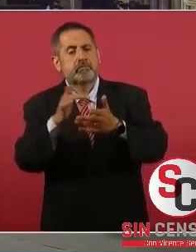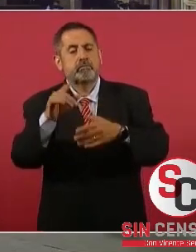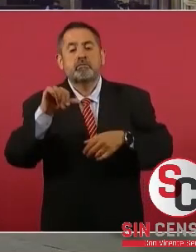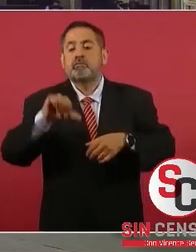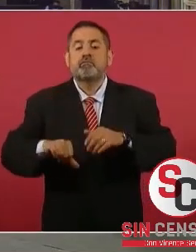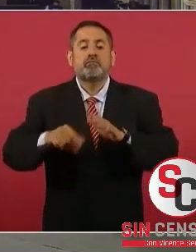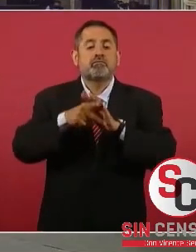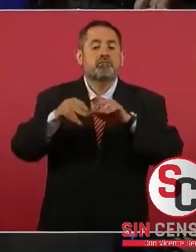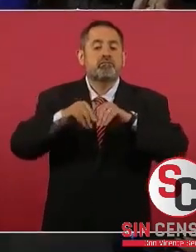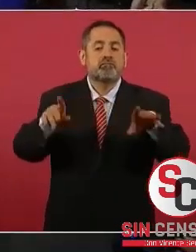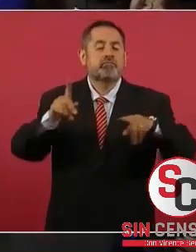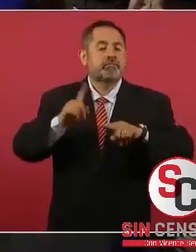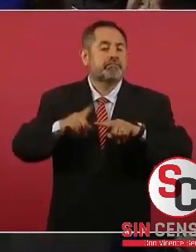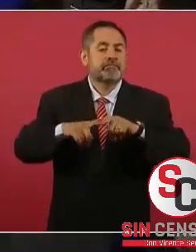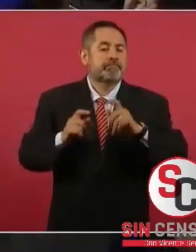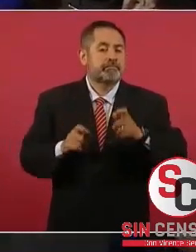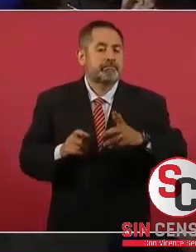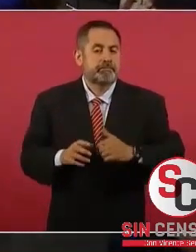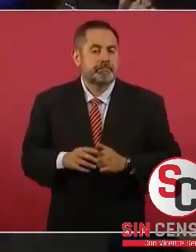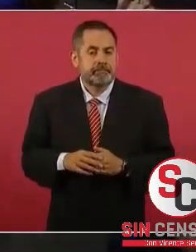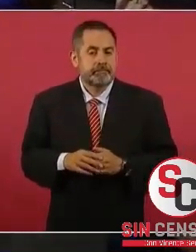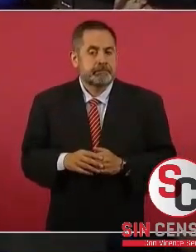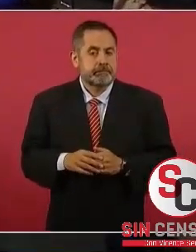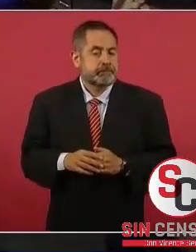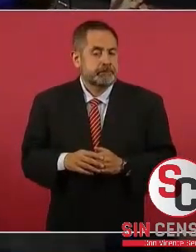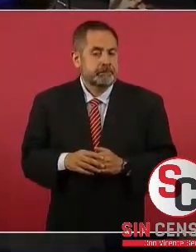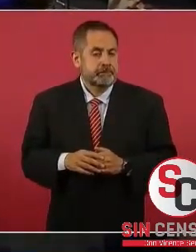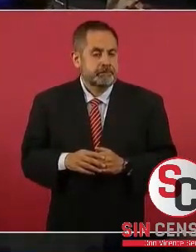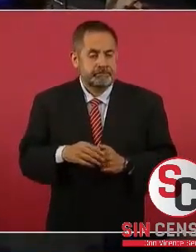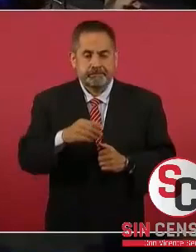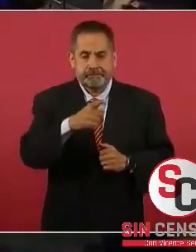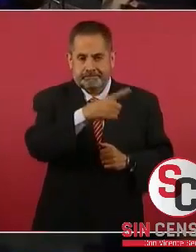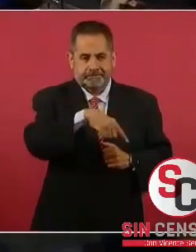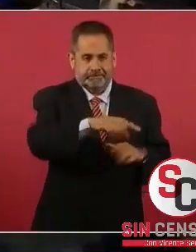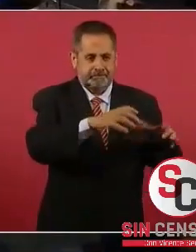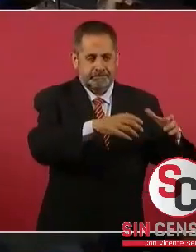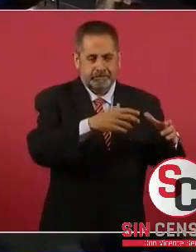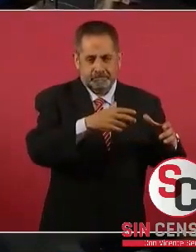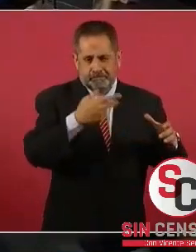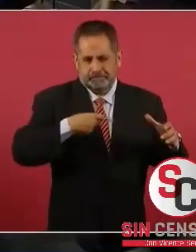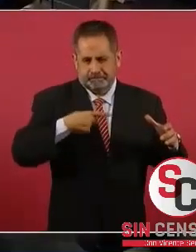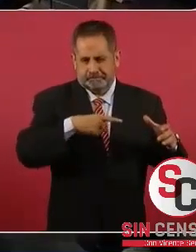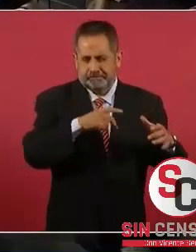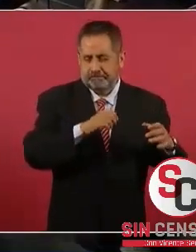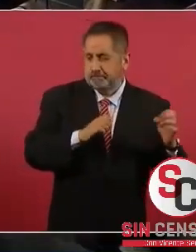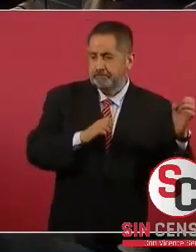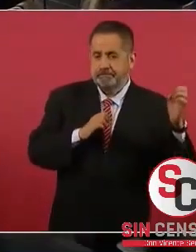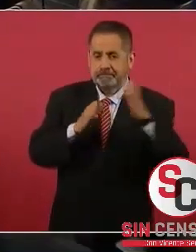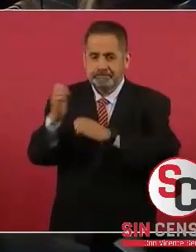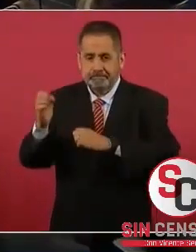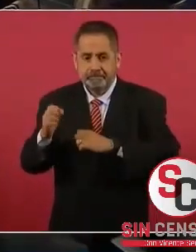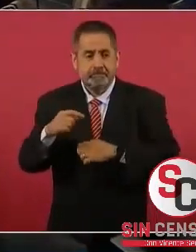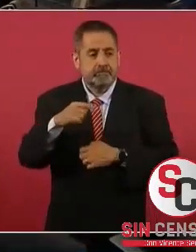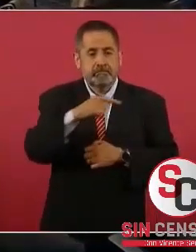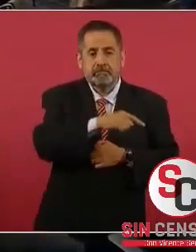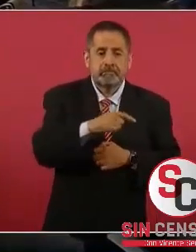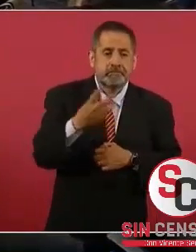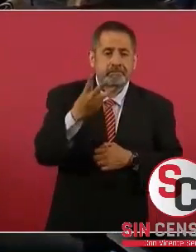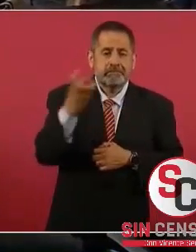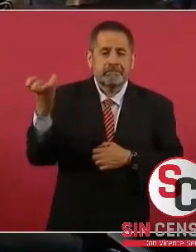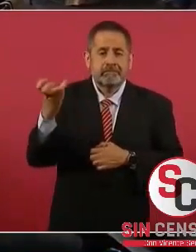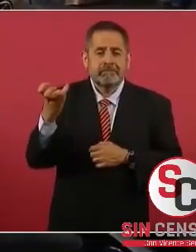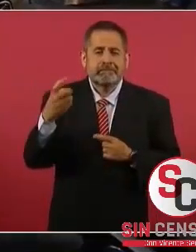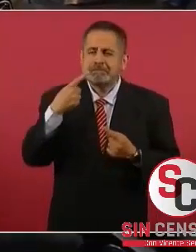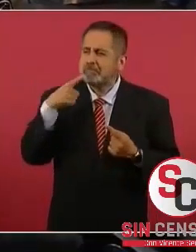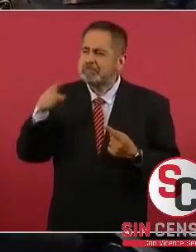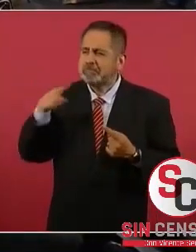en portada, Publimetro, es que estos estafadores, estas personas mandan hasta 300 mensajes en